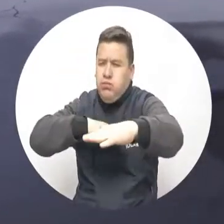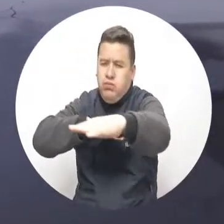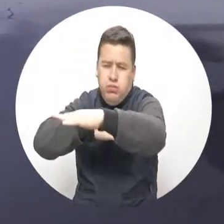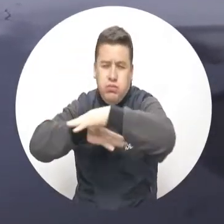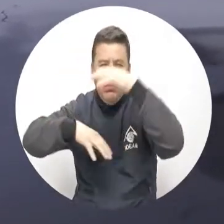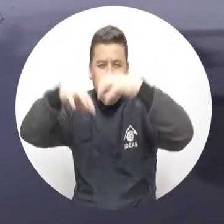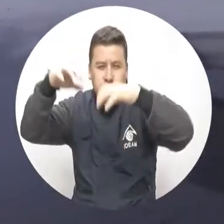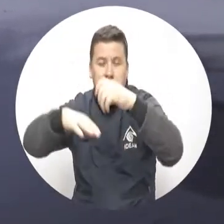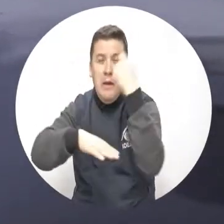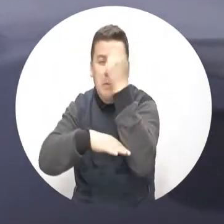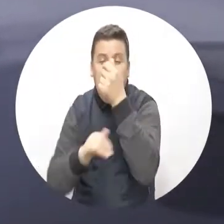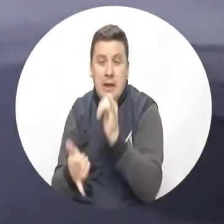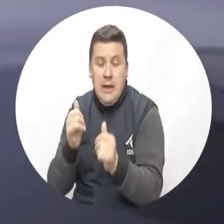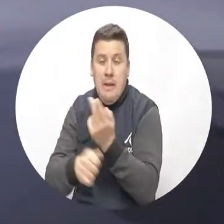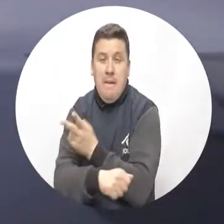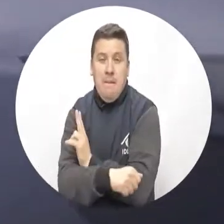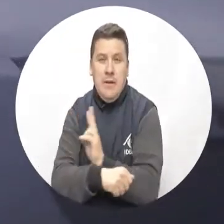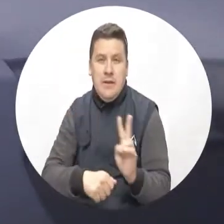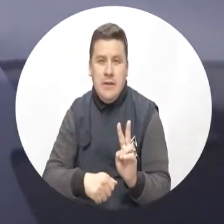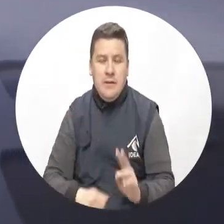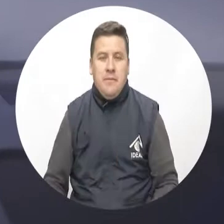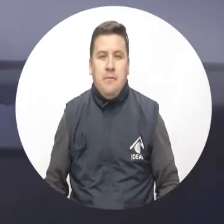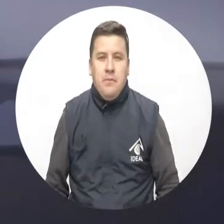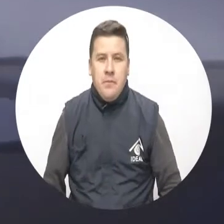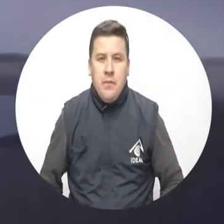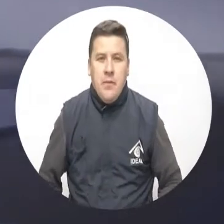sobre todo en el Meta, Casanar y Bichada